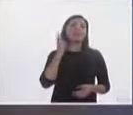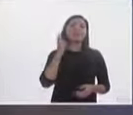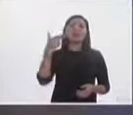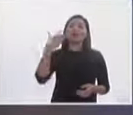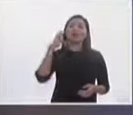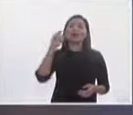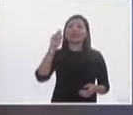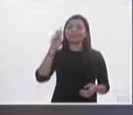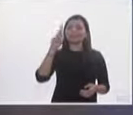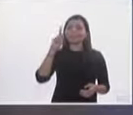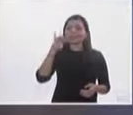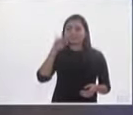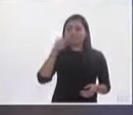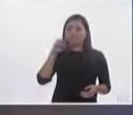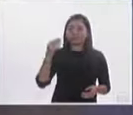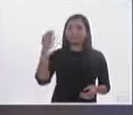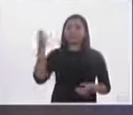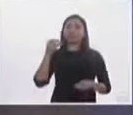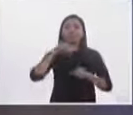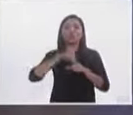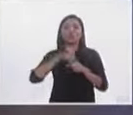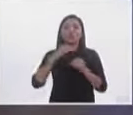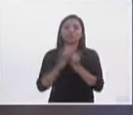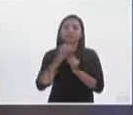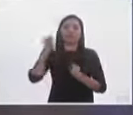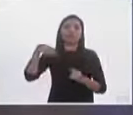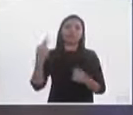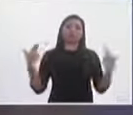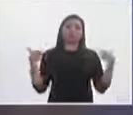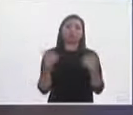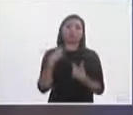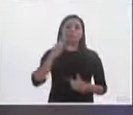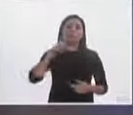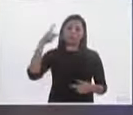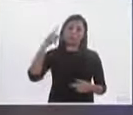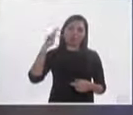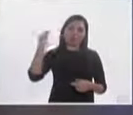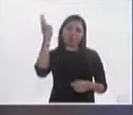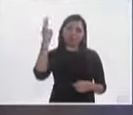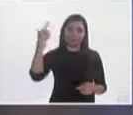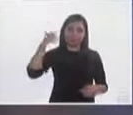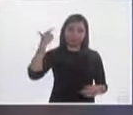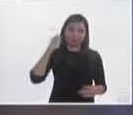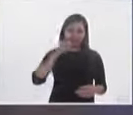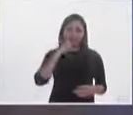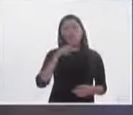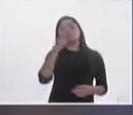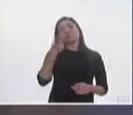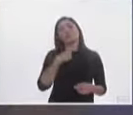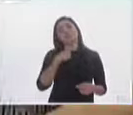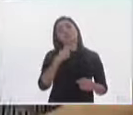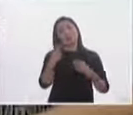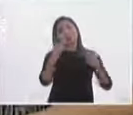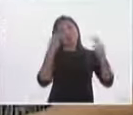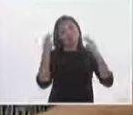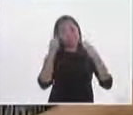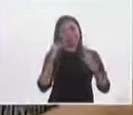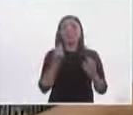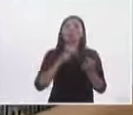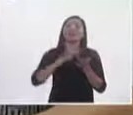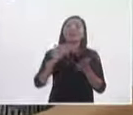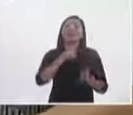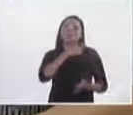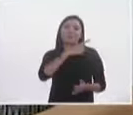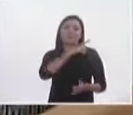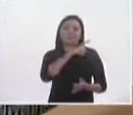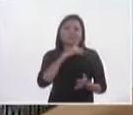esta tarde y al doctor Adrián Acosta Silva profesor también investigador de Universidad de Guadalajara muchísimas gracias a usted muchísimas gracias por su atención a Lupita